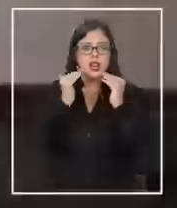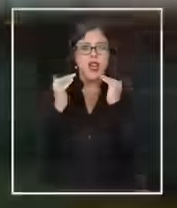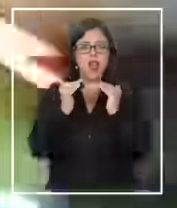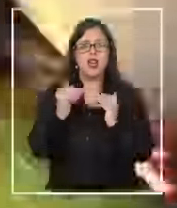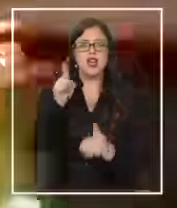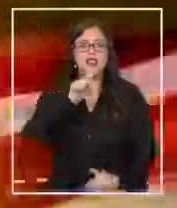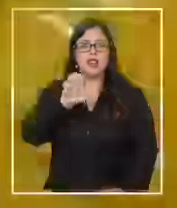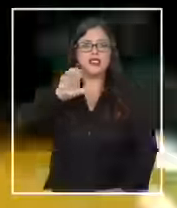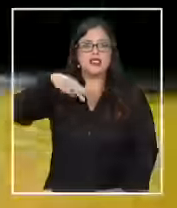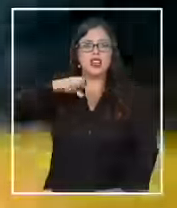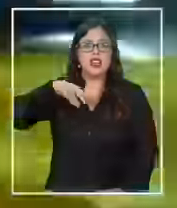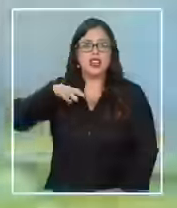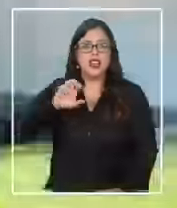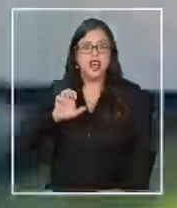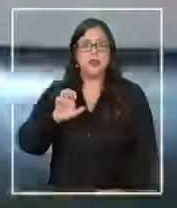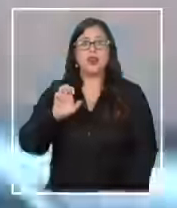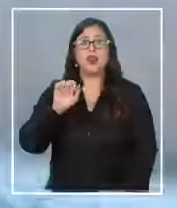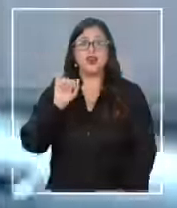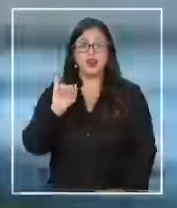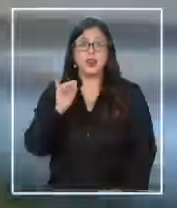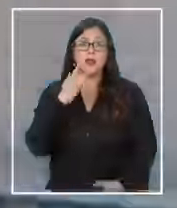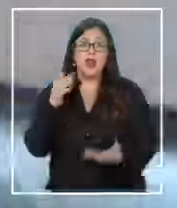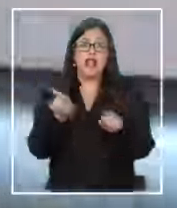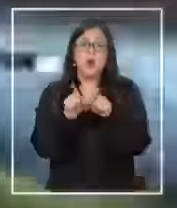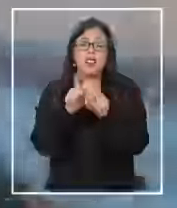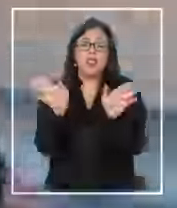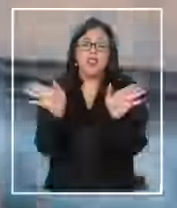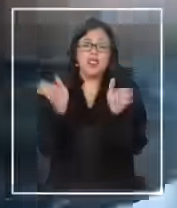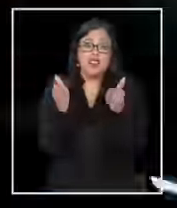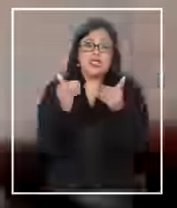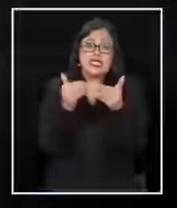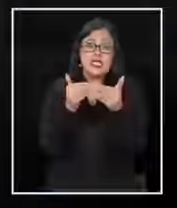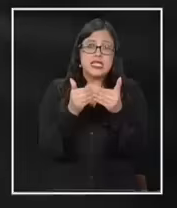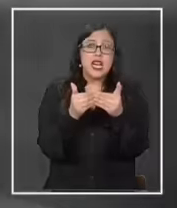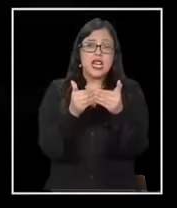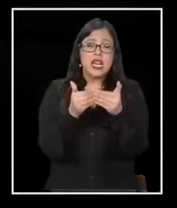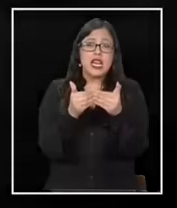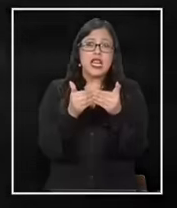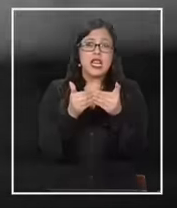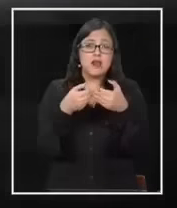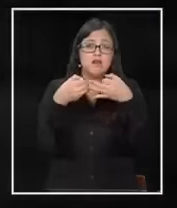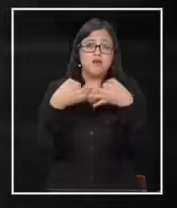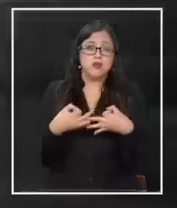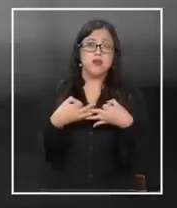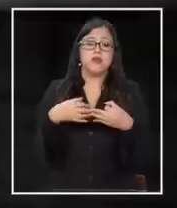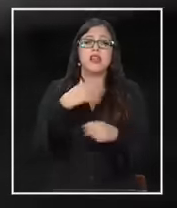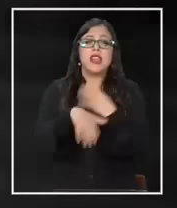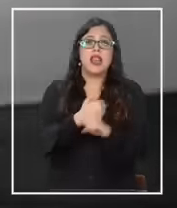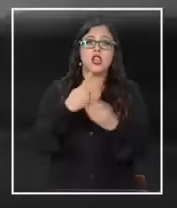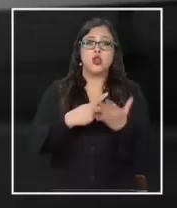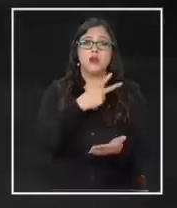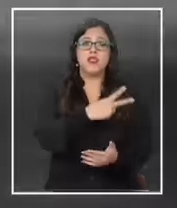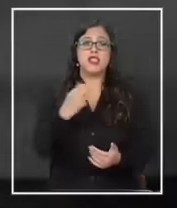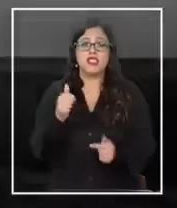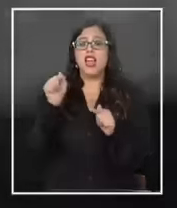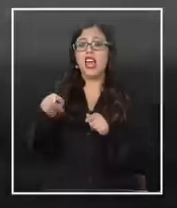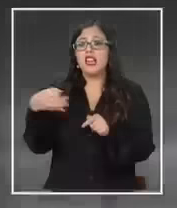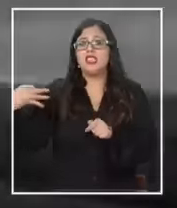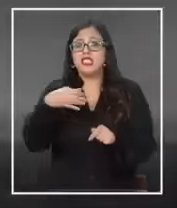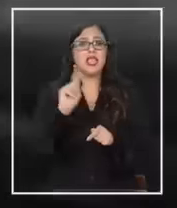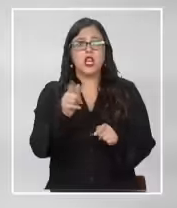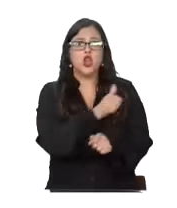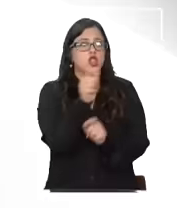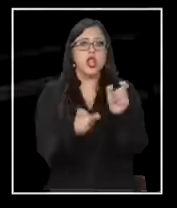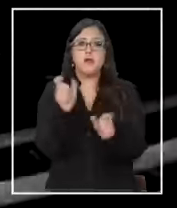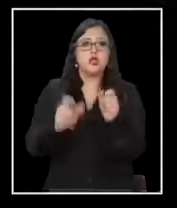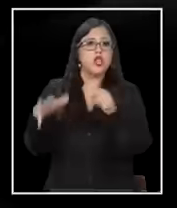CENAME, porque su ya anunciado cierre es paulatino y recién se concretará de forma definitiva en 2026. Desde ahí explican que no todos los menores